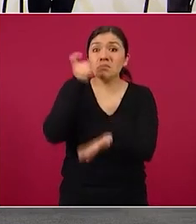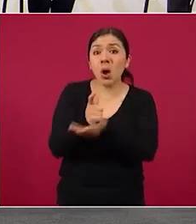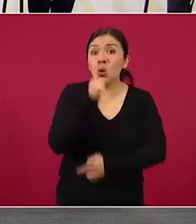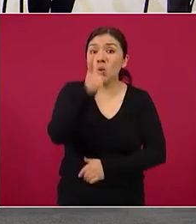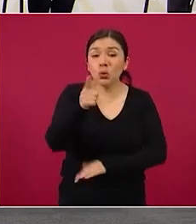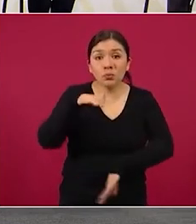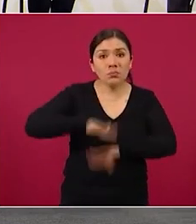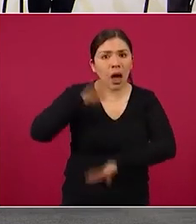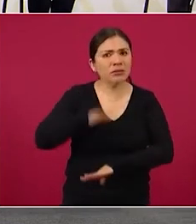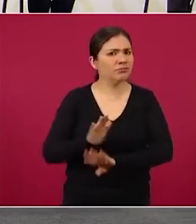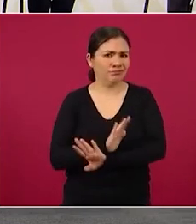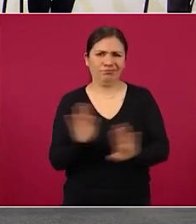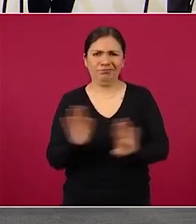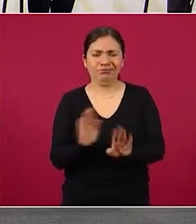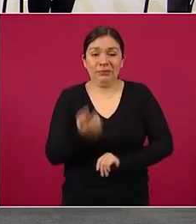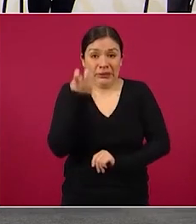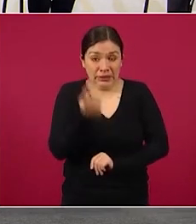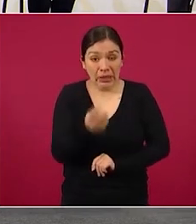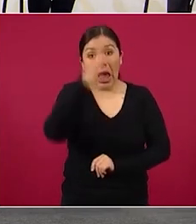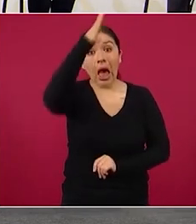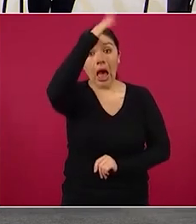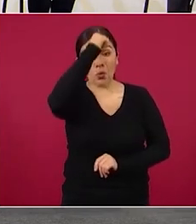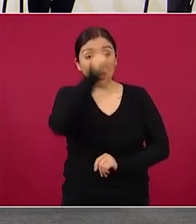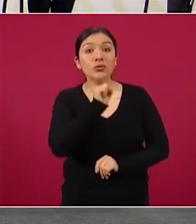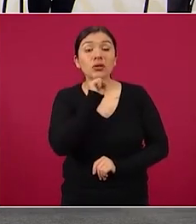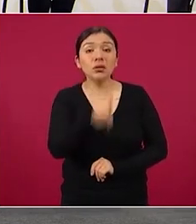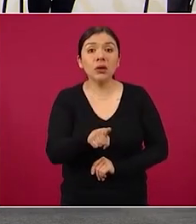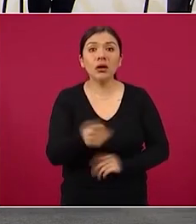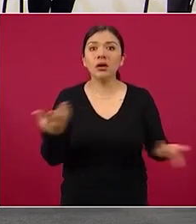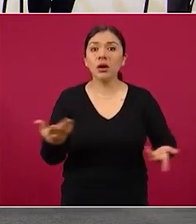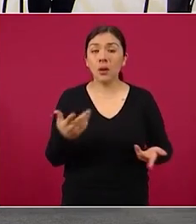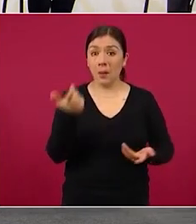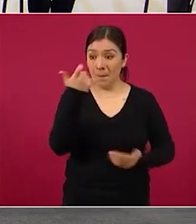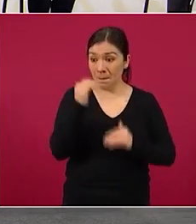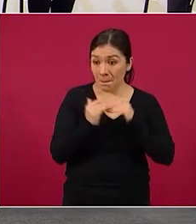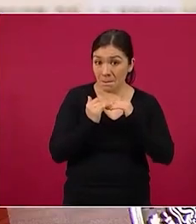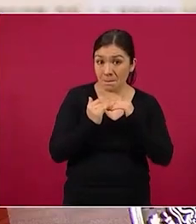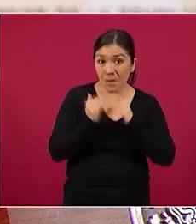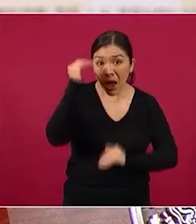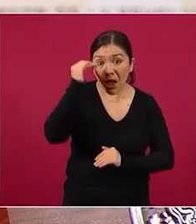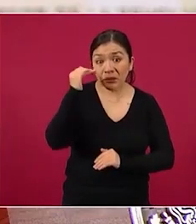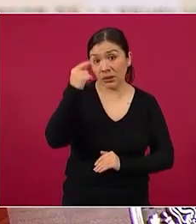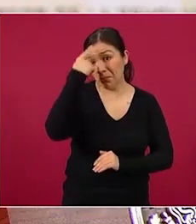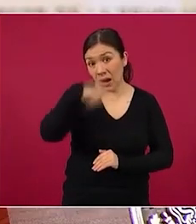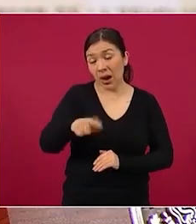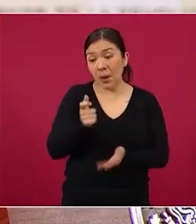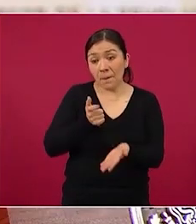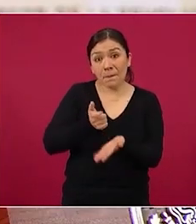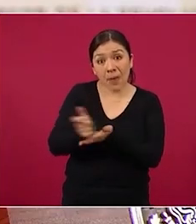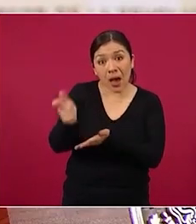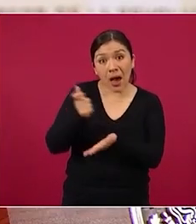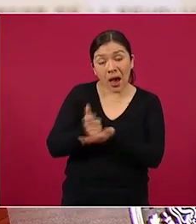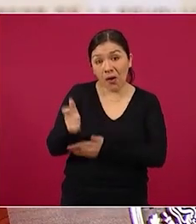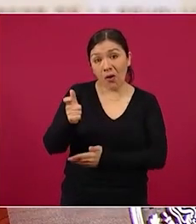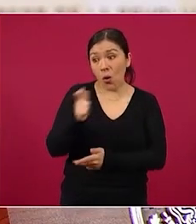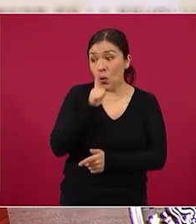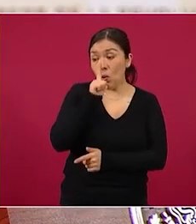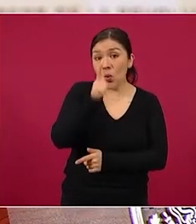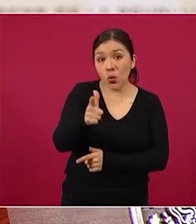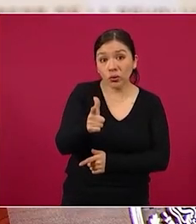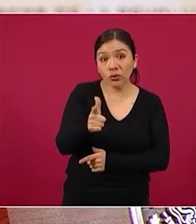el compromiso de que no se incrementen los precios de las tarifas